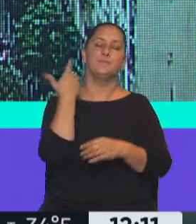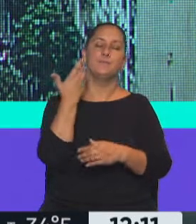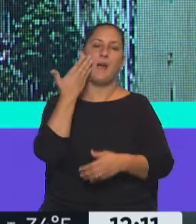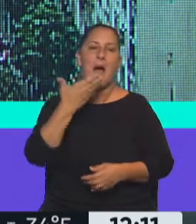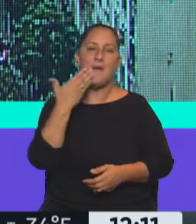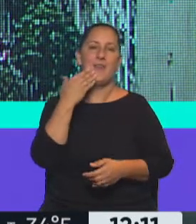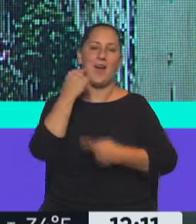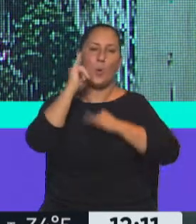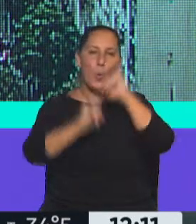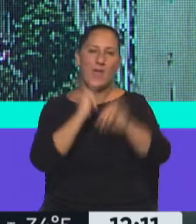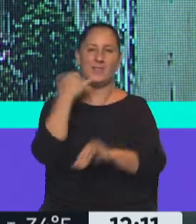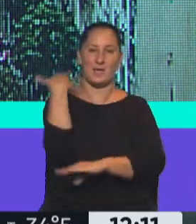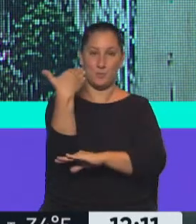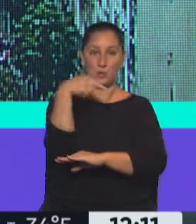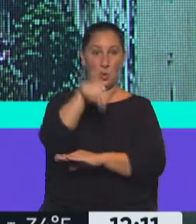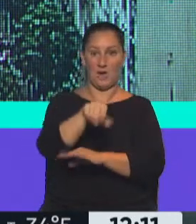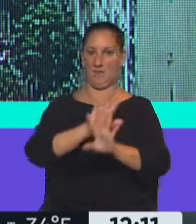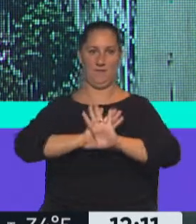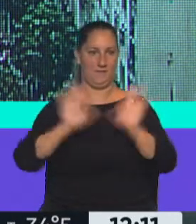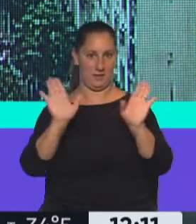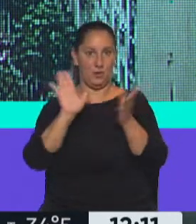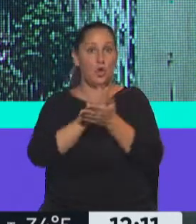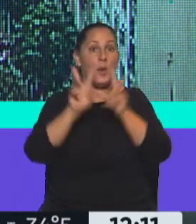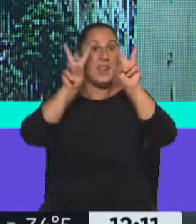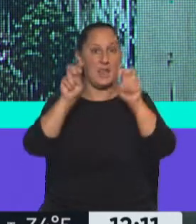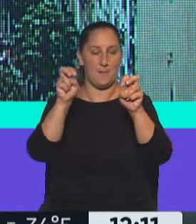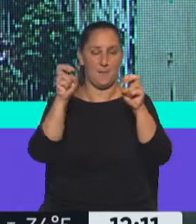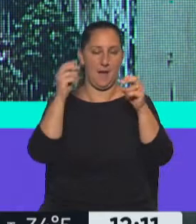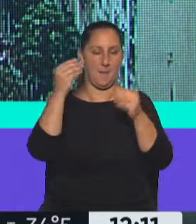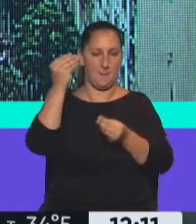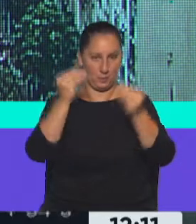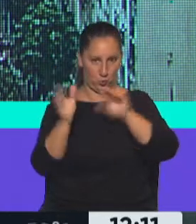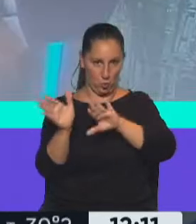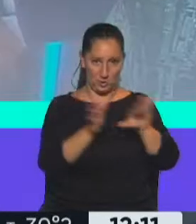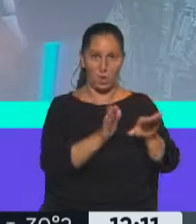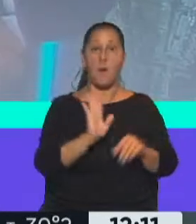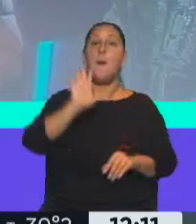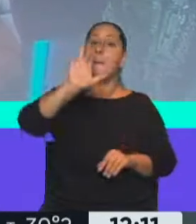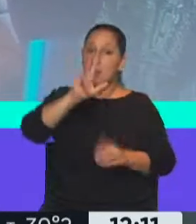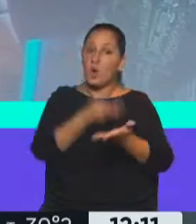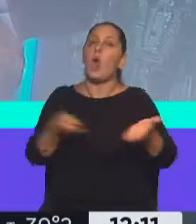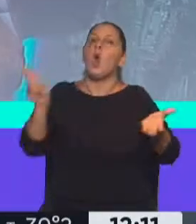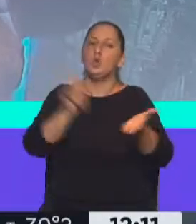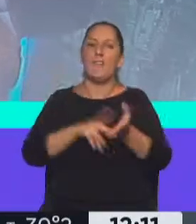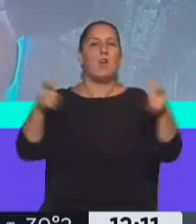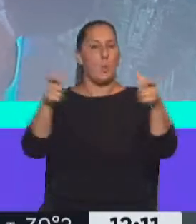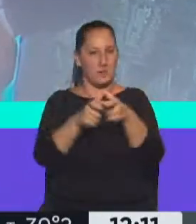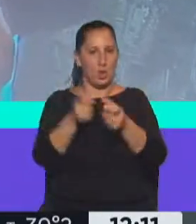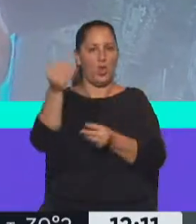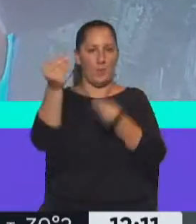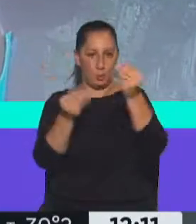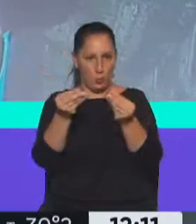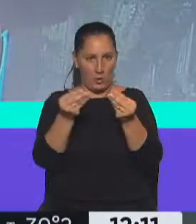la Comisión específica de Presupuestos. El día miércoles, nueva reunión de la Comisión de Presupuestos y